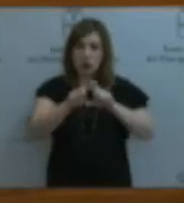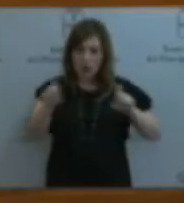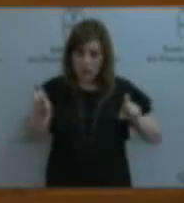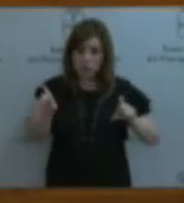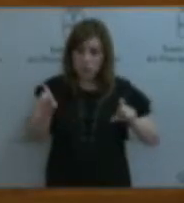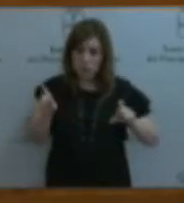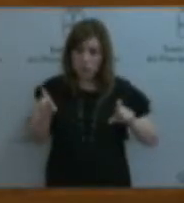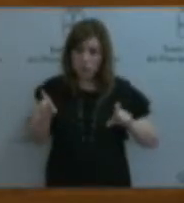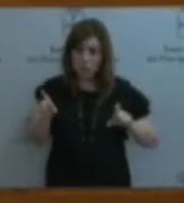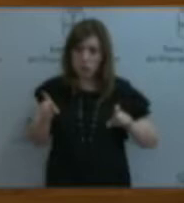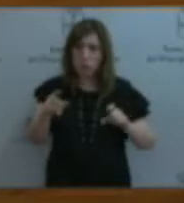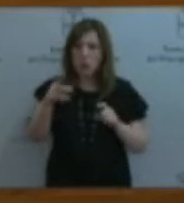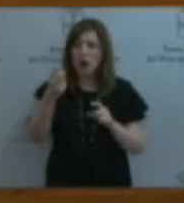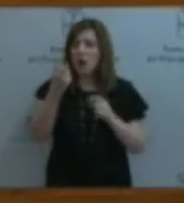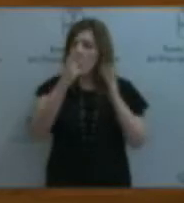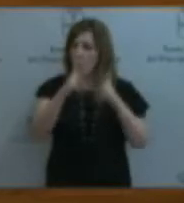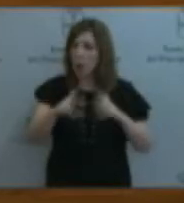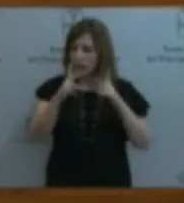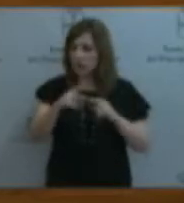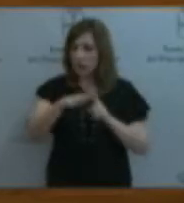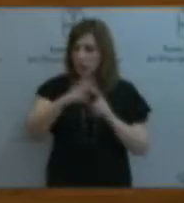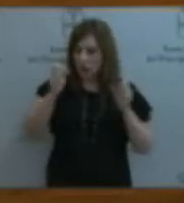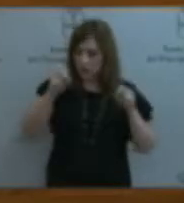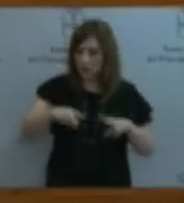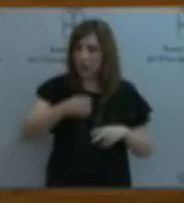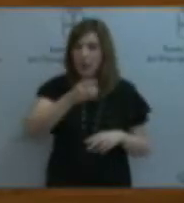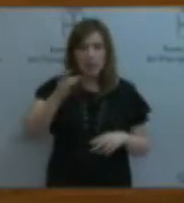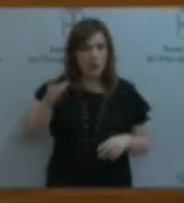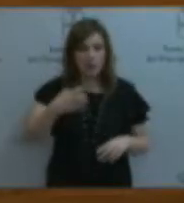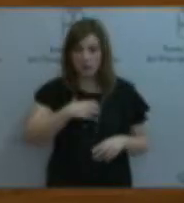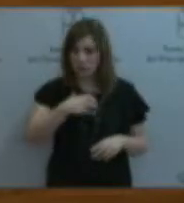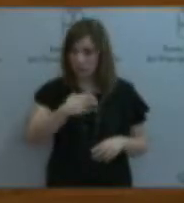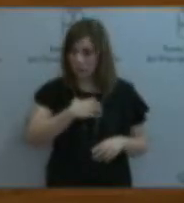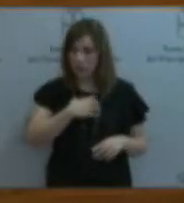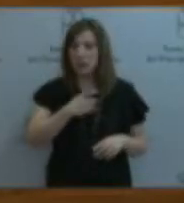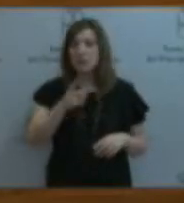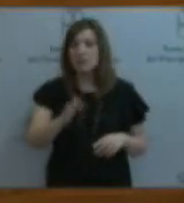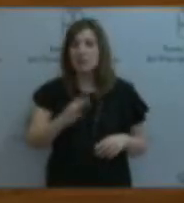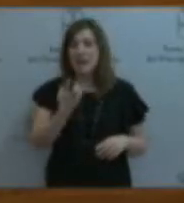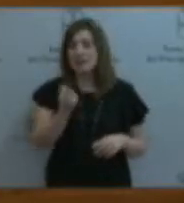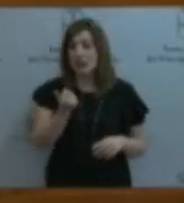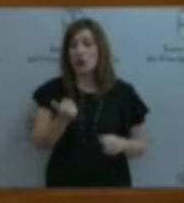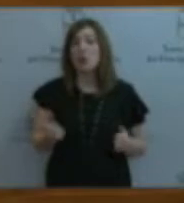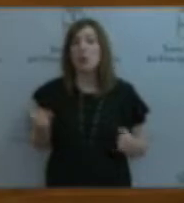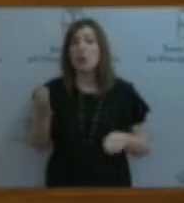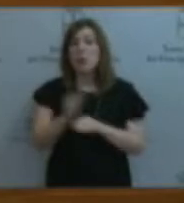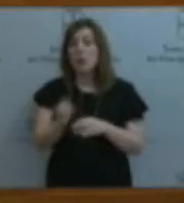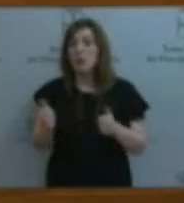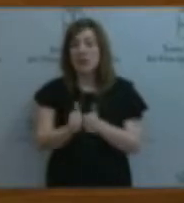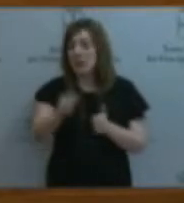por unas cuentas sin factura, unas deudas que no se deben y un dinero de la dependencia incierto,